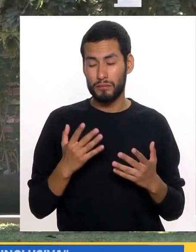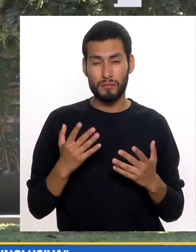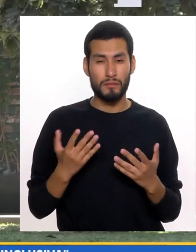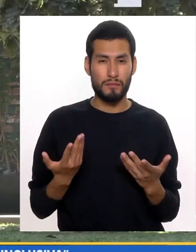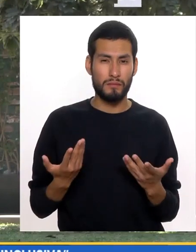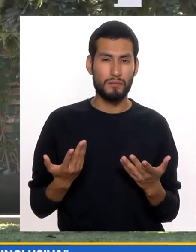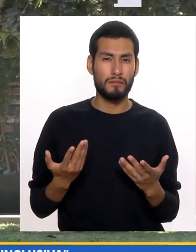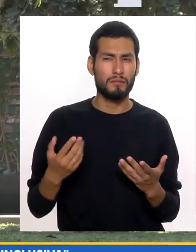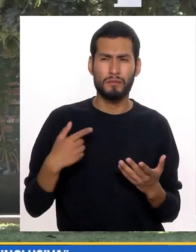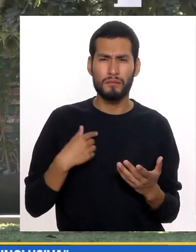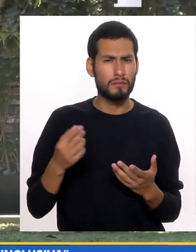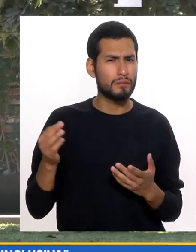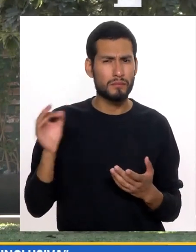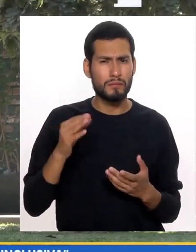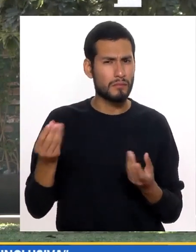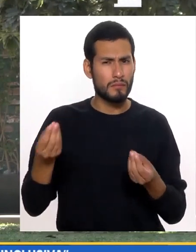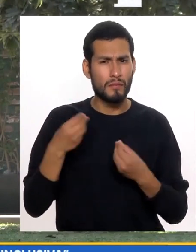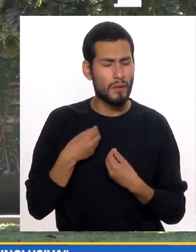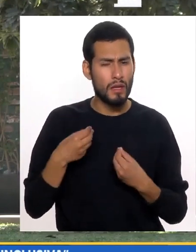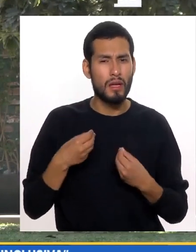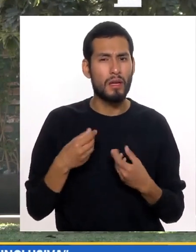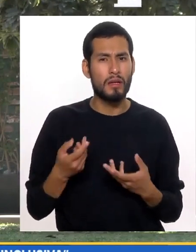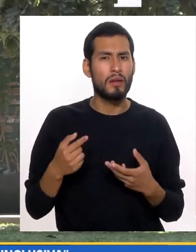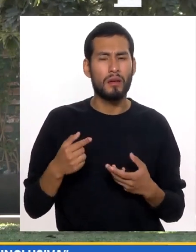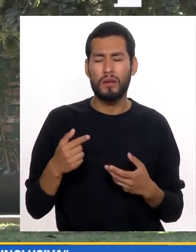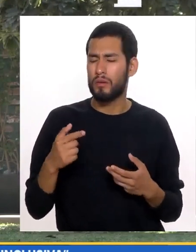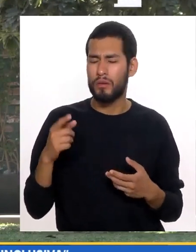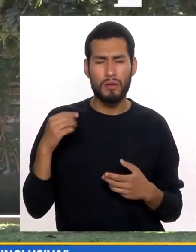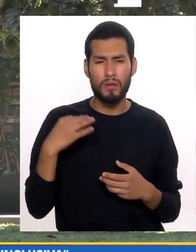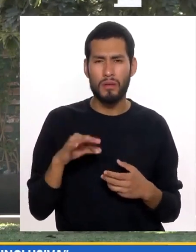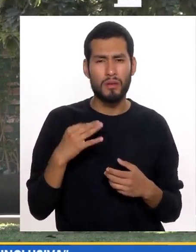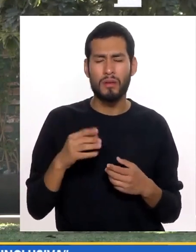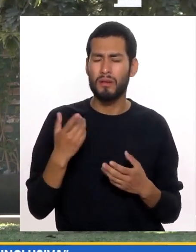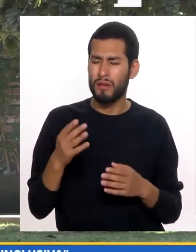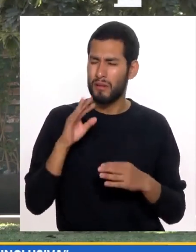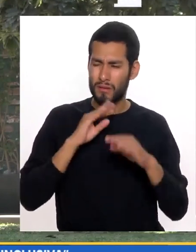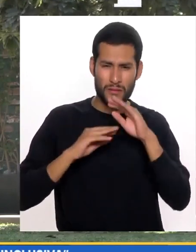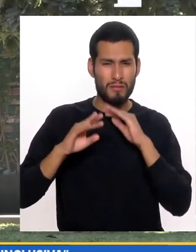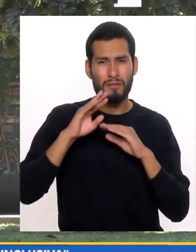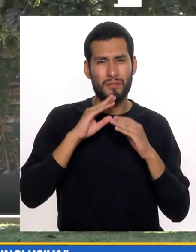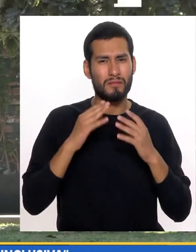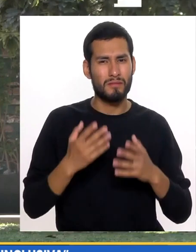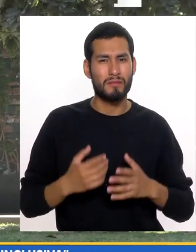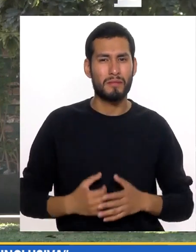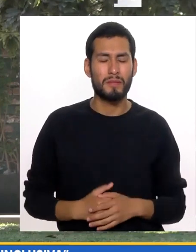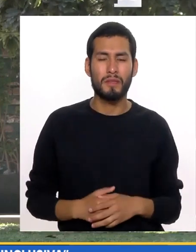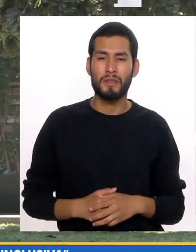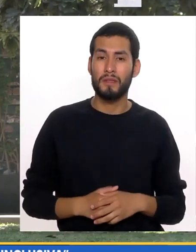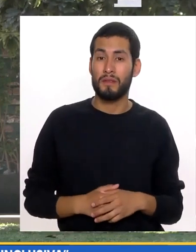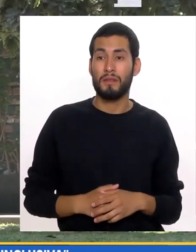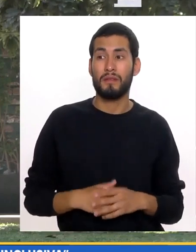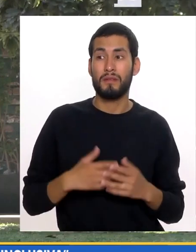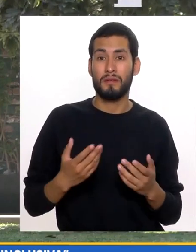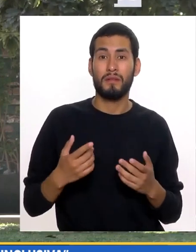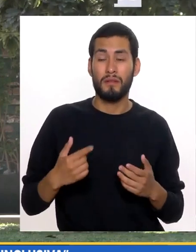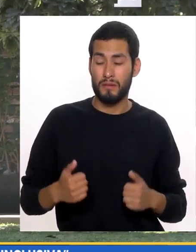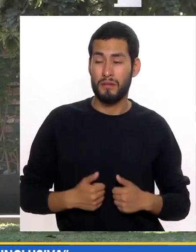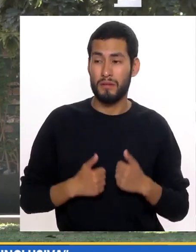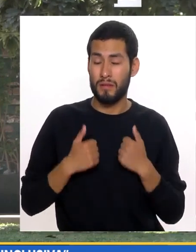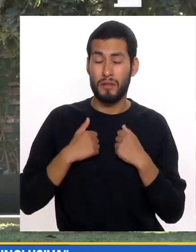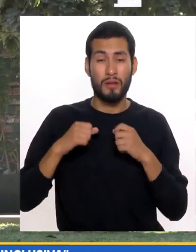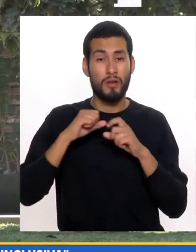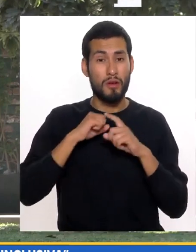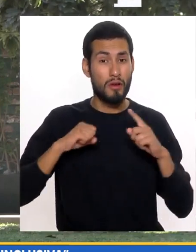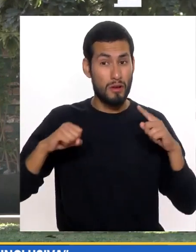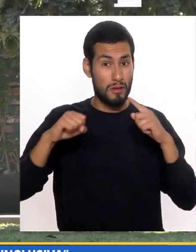Pero lamentablemente Nunca me la han dado O sea No siempre hay obstáculos Para eso Entonces